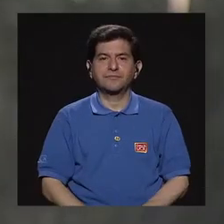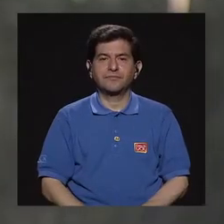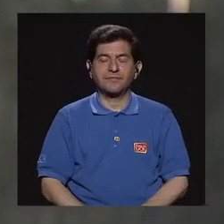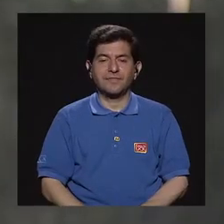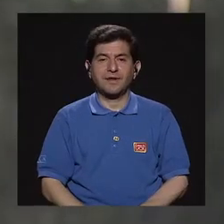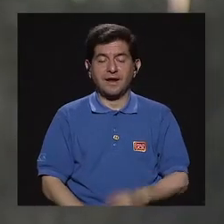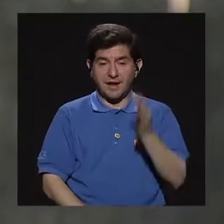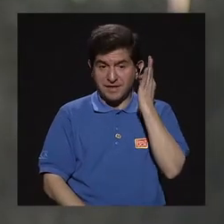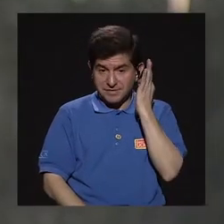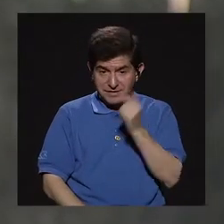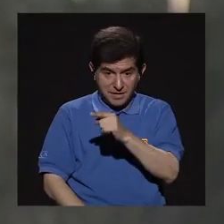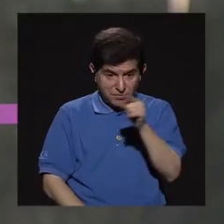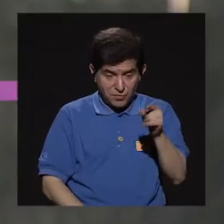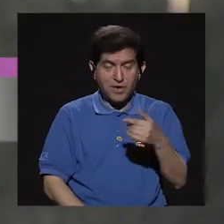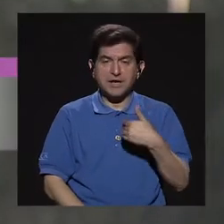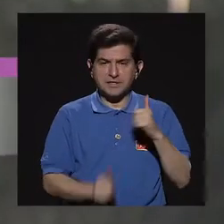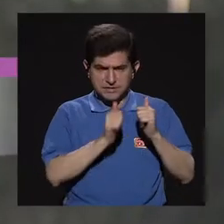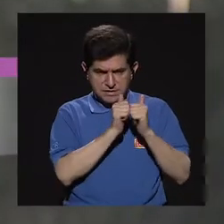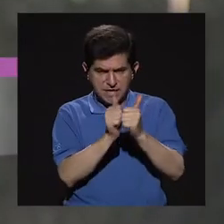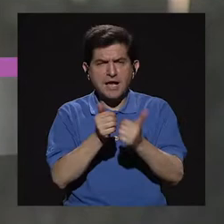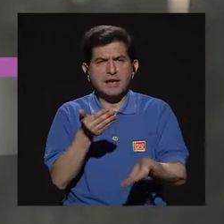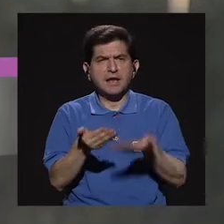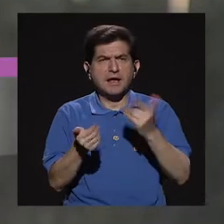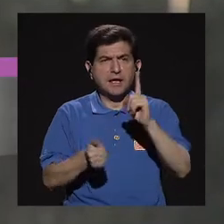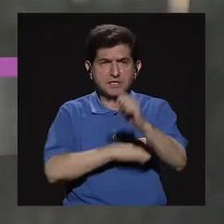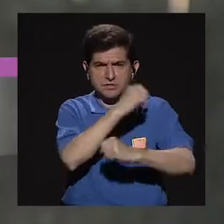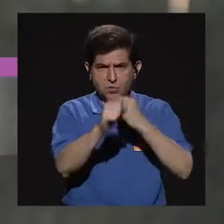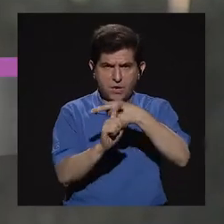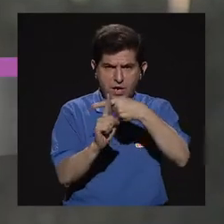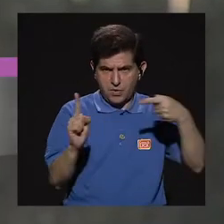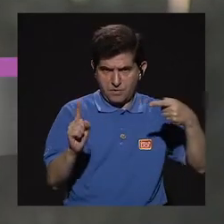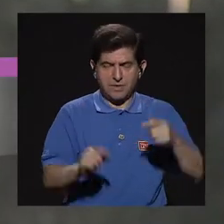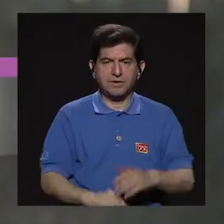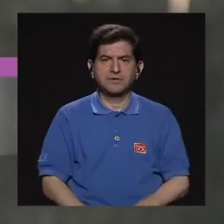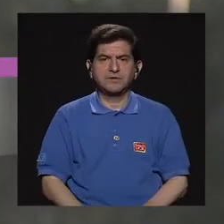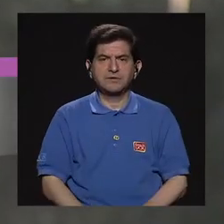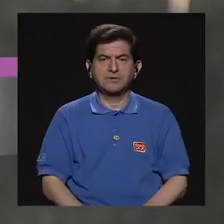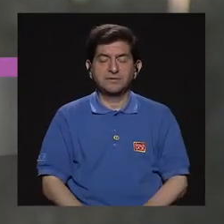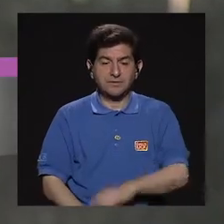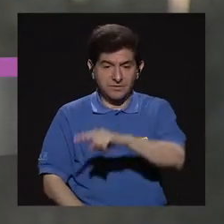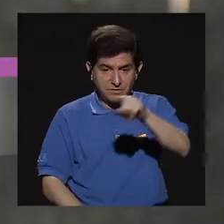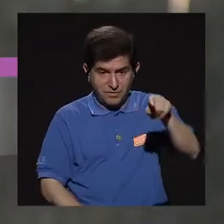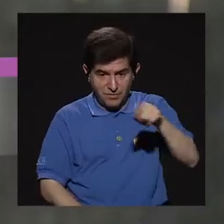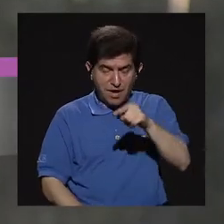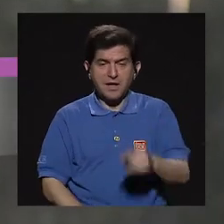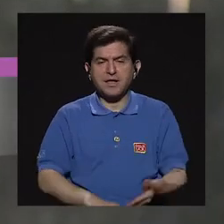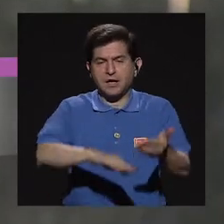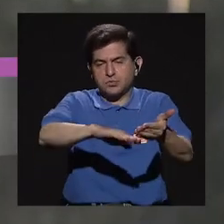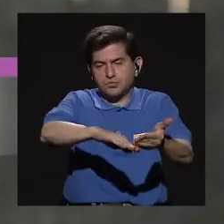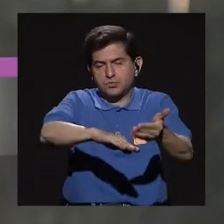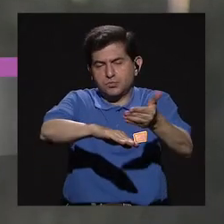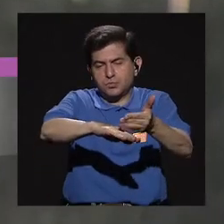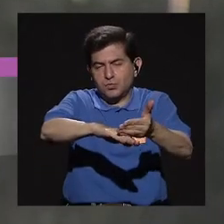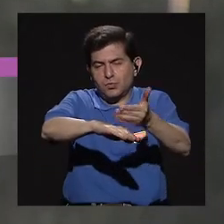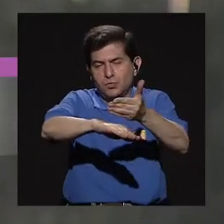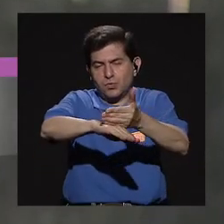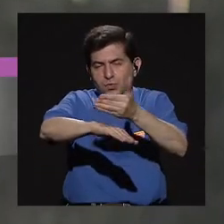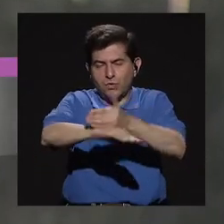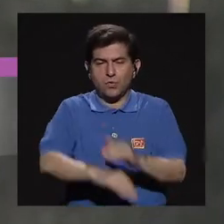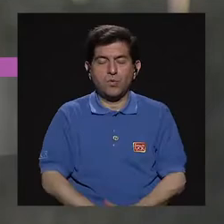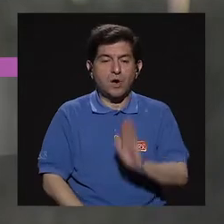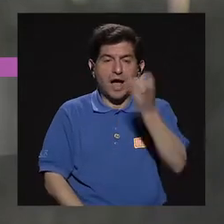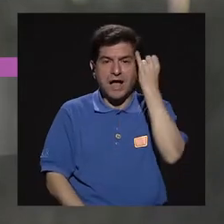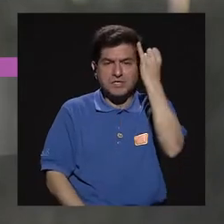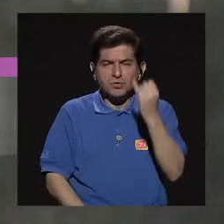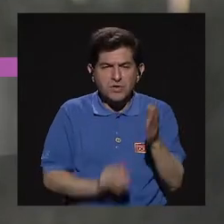Entonces, ellas se les va dando todo un acompañamiento durante aproximadamente año y medio para que ellas poco a poco vayan dando forma